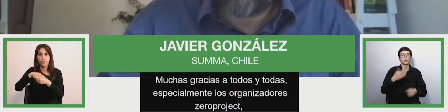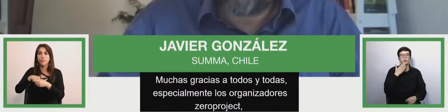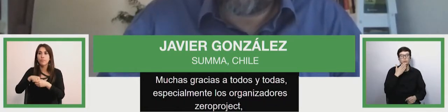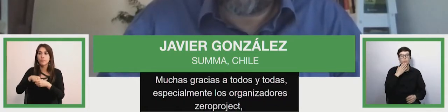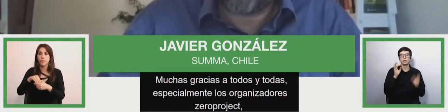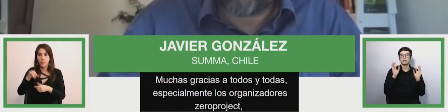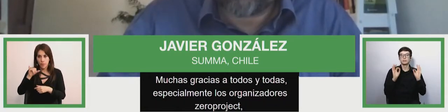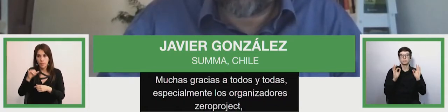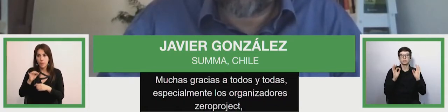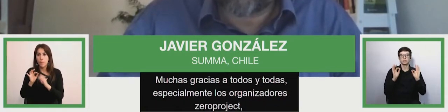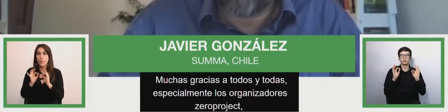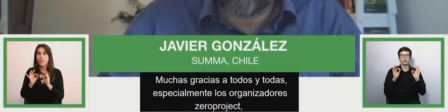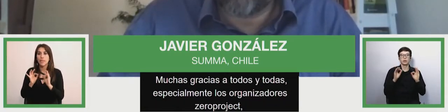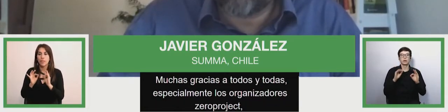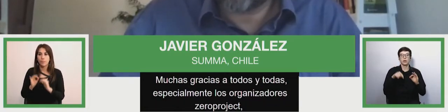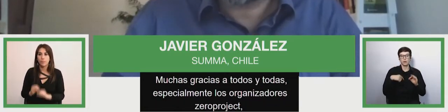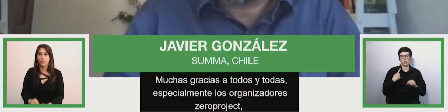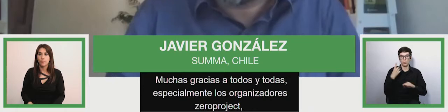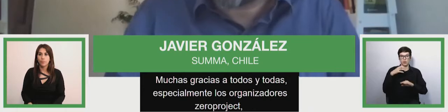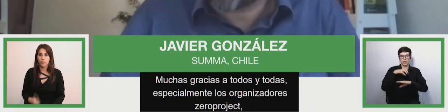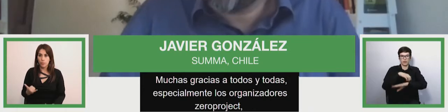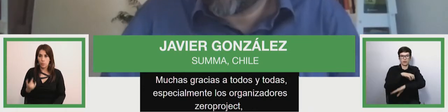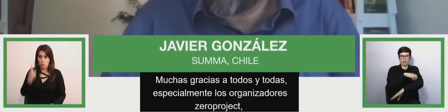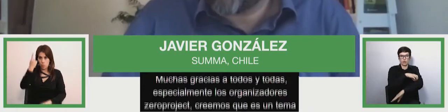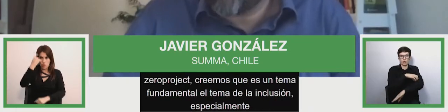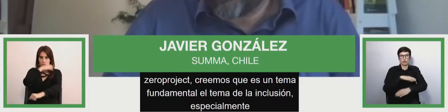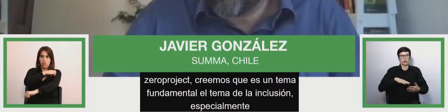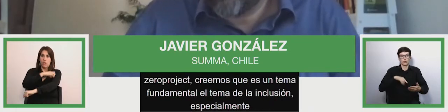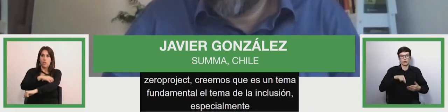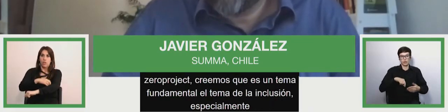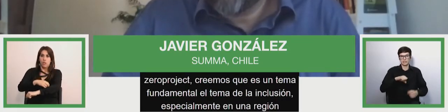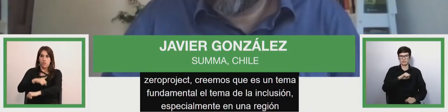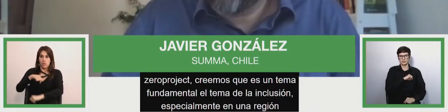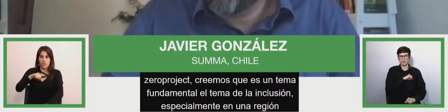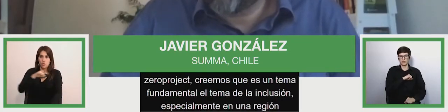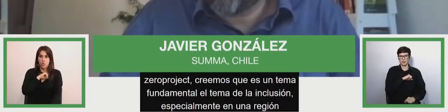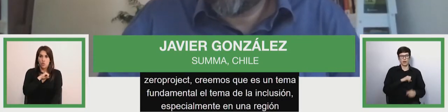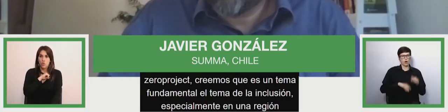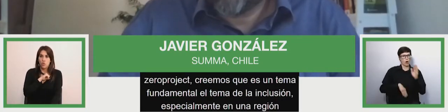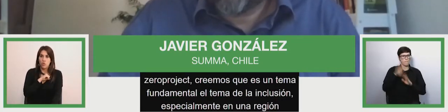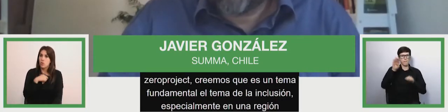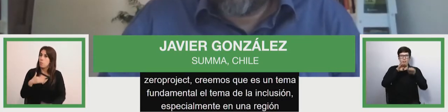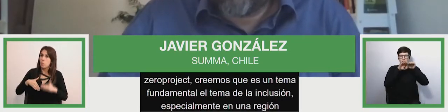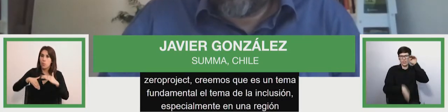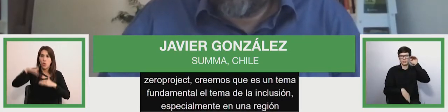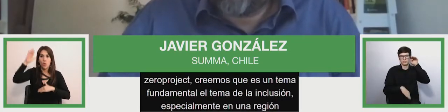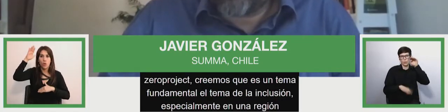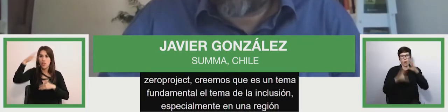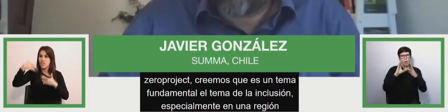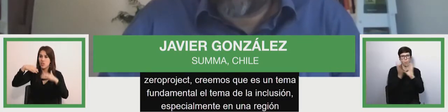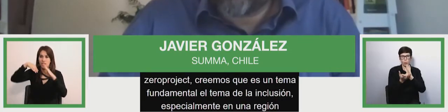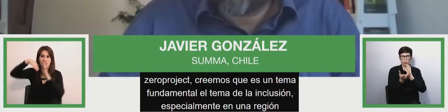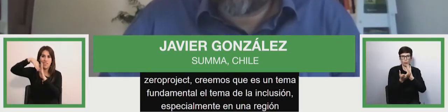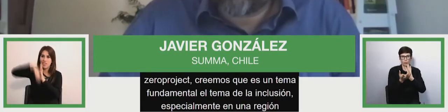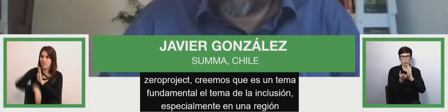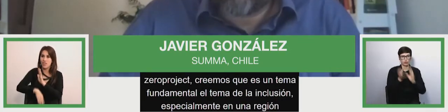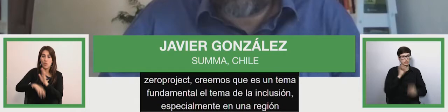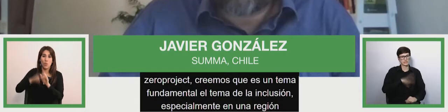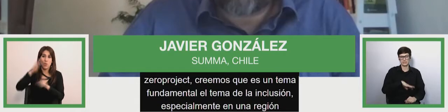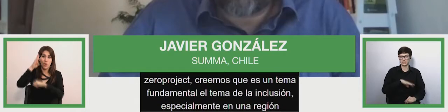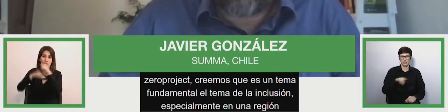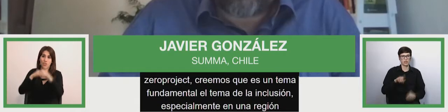en una región, siendo la región más desigual del mundo, con grandes